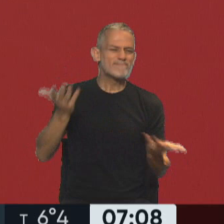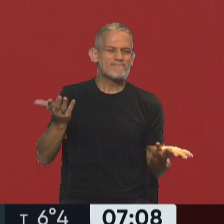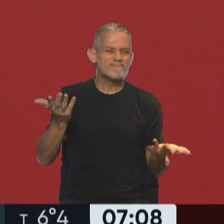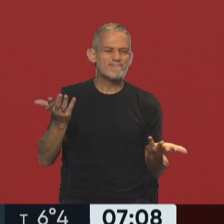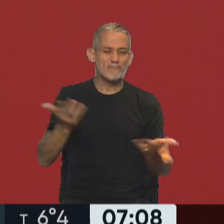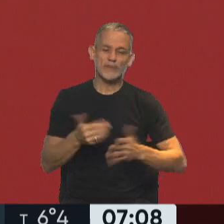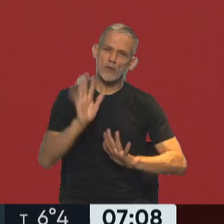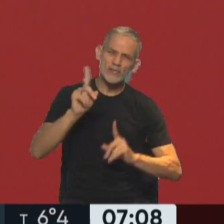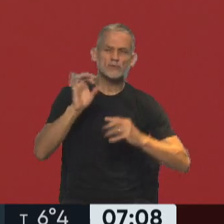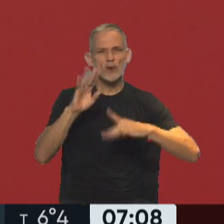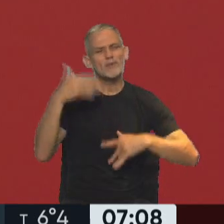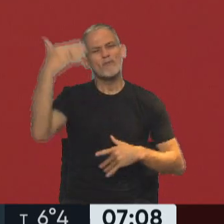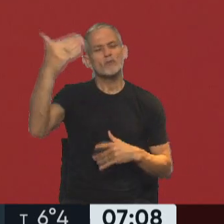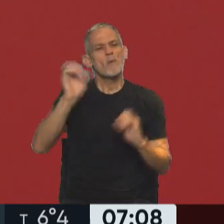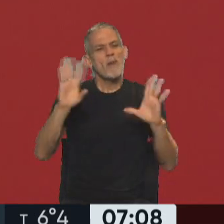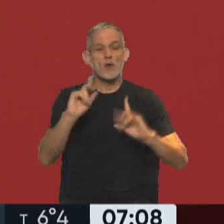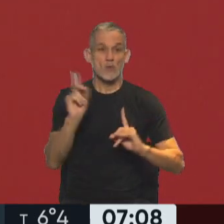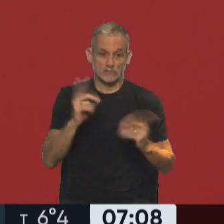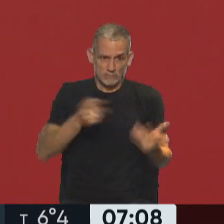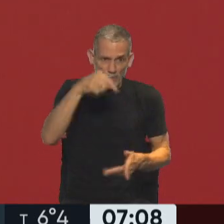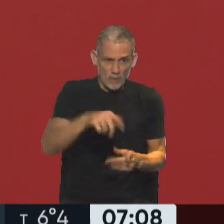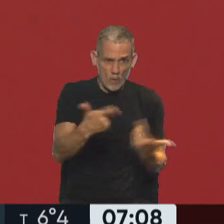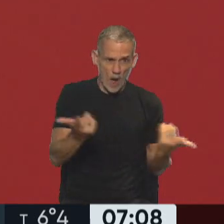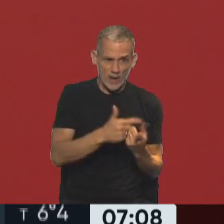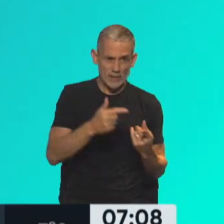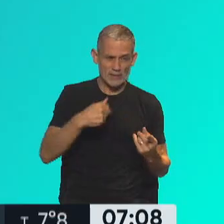No es solamente que no tiene futuro, no tiene presente. Gracias.